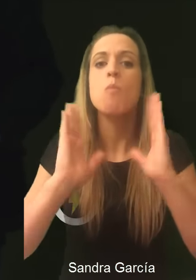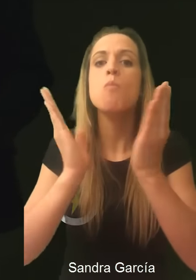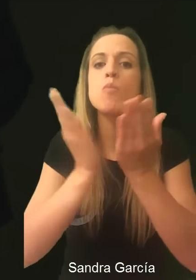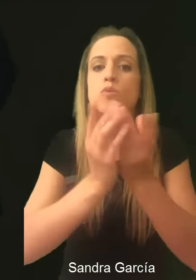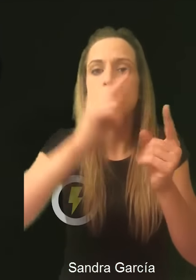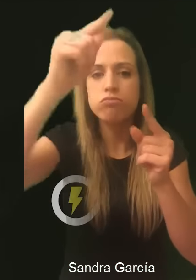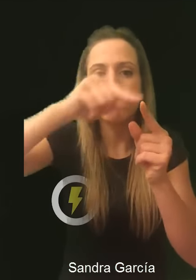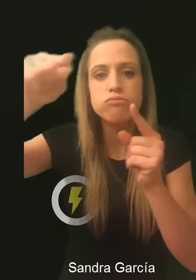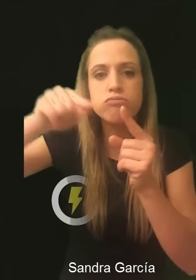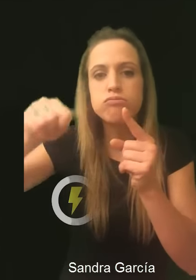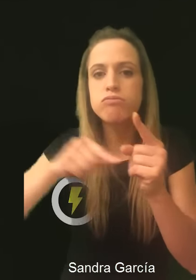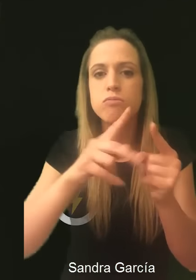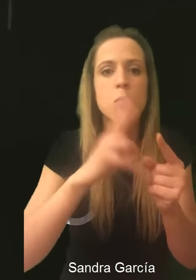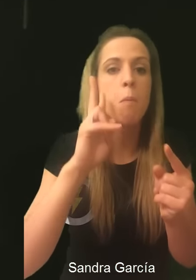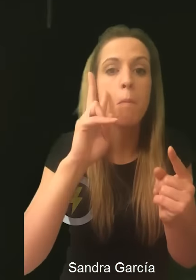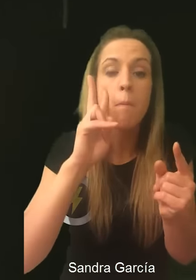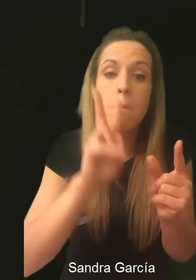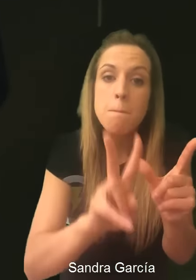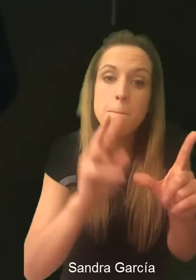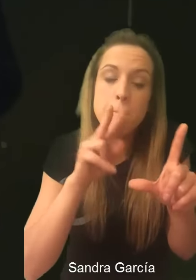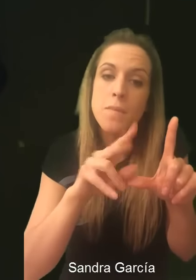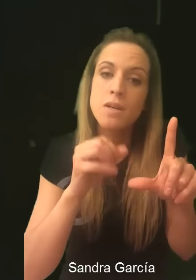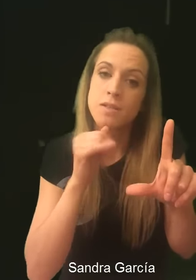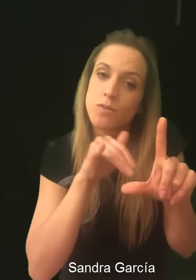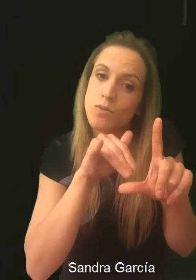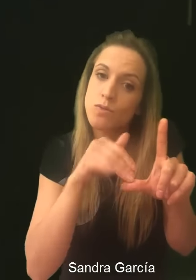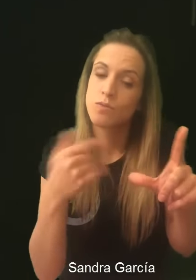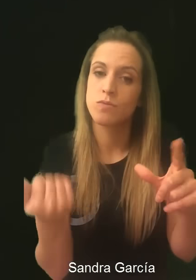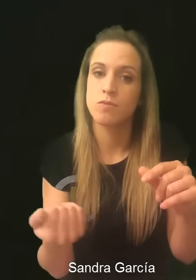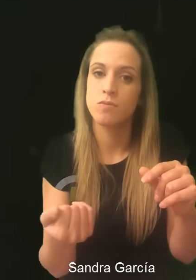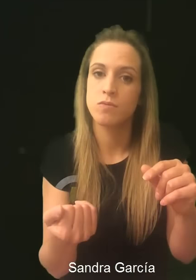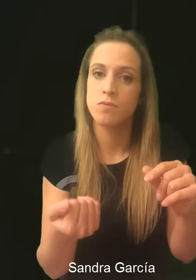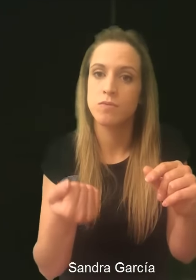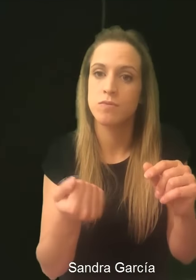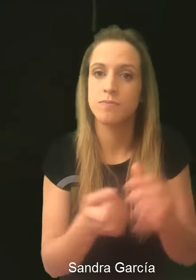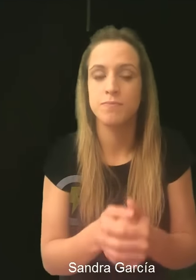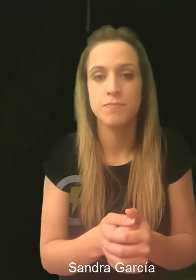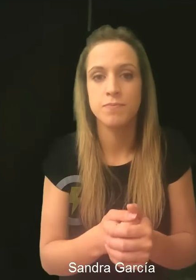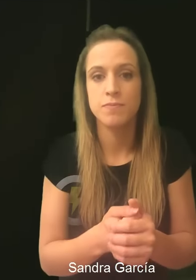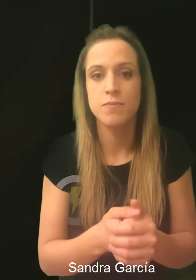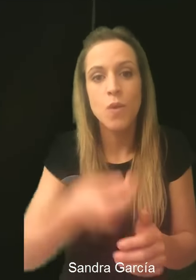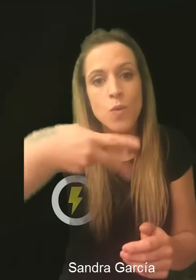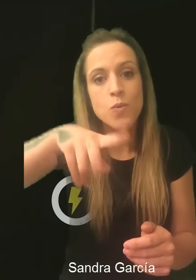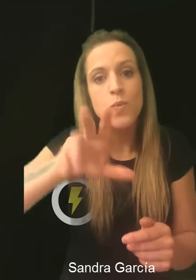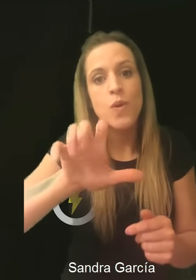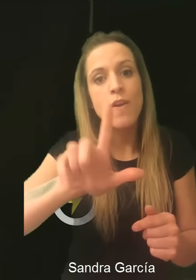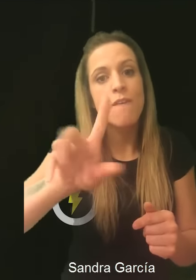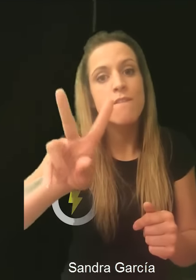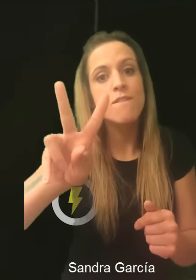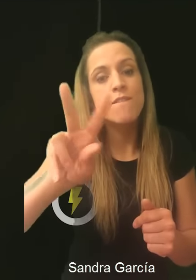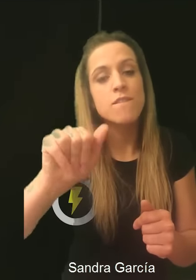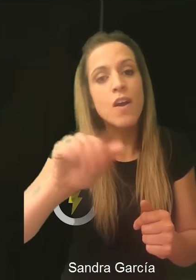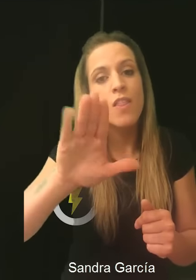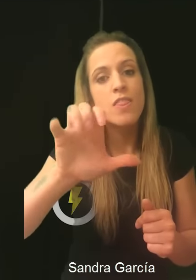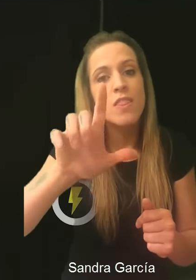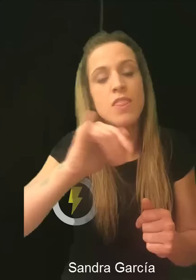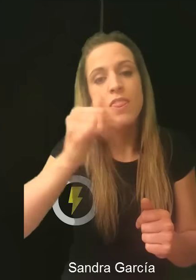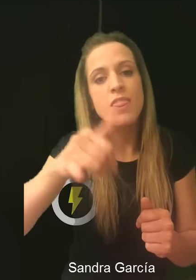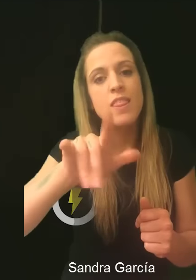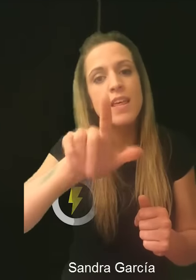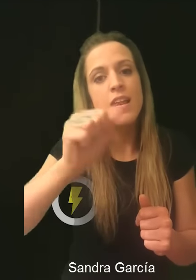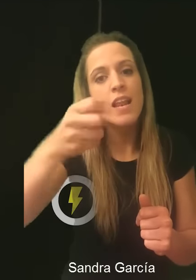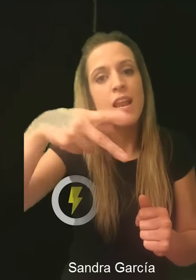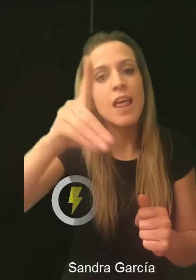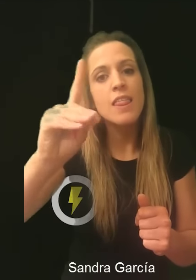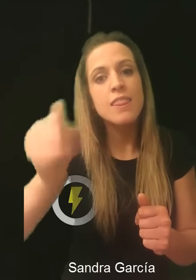ven desde todas las partes del mundo. El otro día haciendo una visita al Analytics hasta en Nueva Zelanda, las Antípodas, tenemos dos o tres visitas.